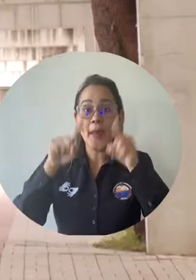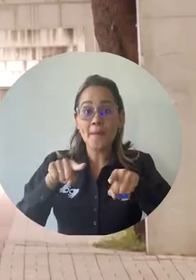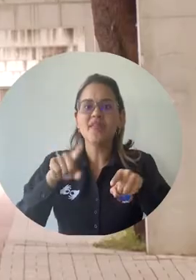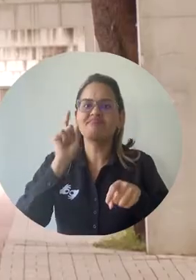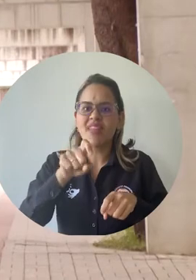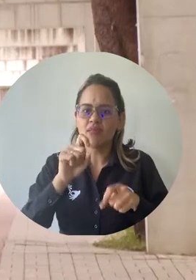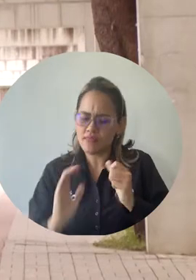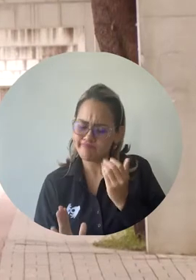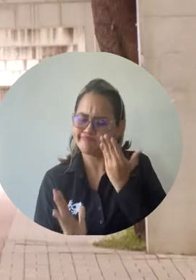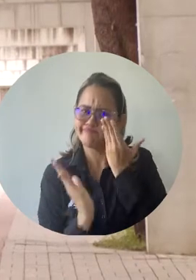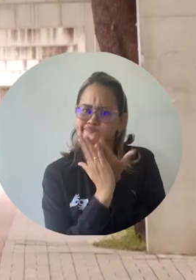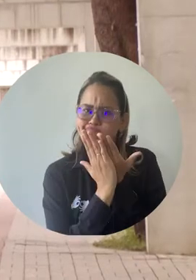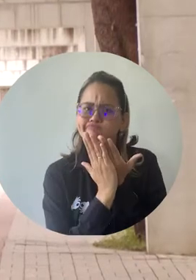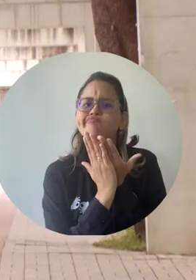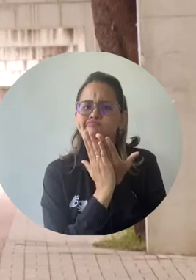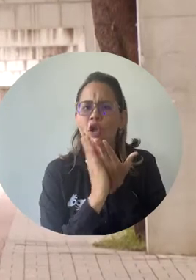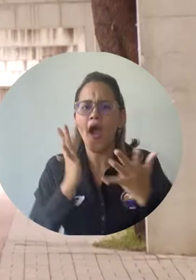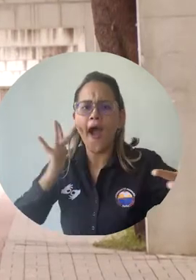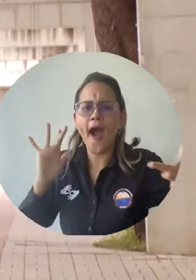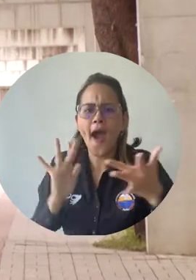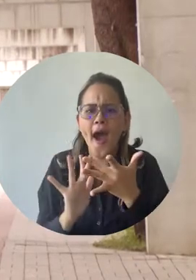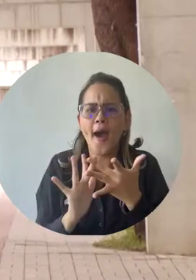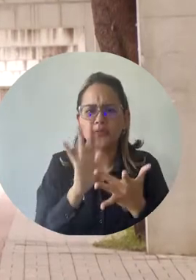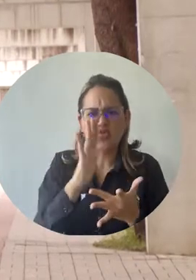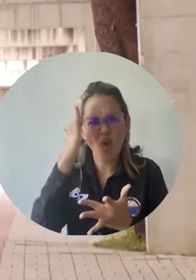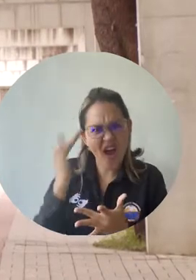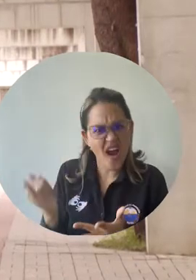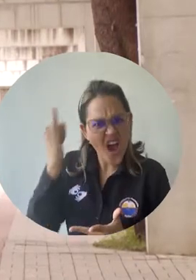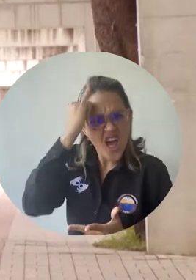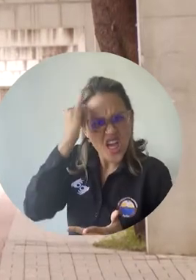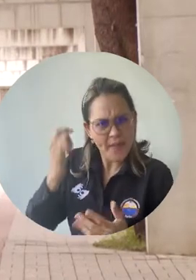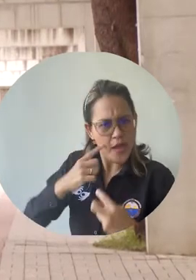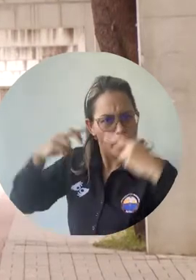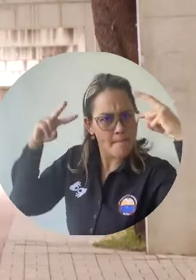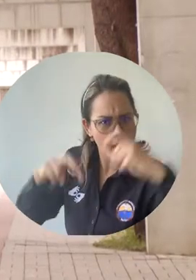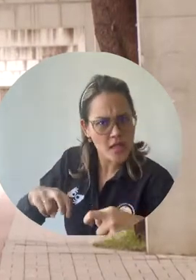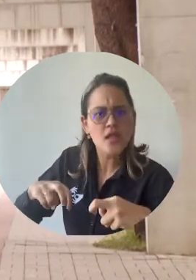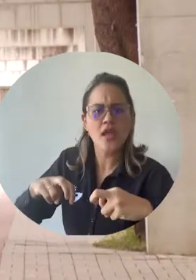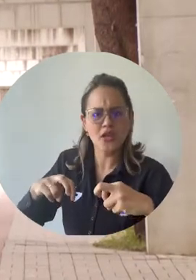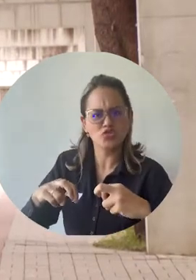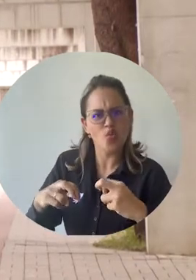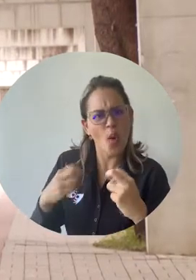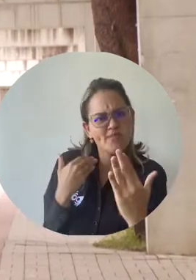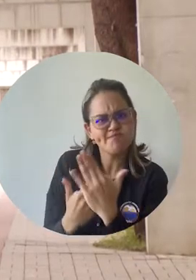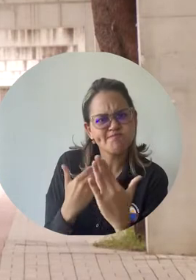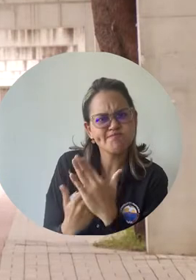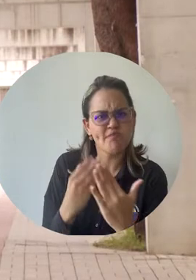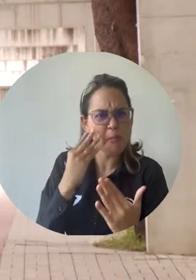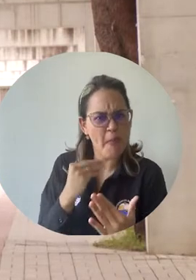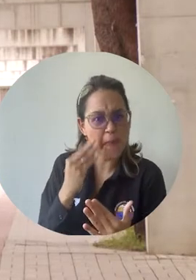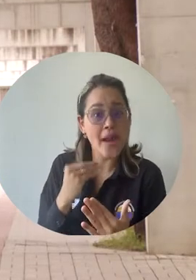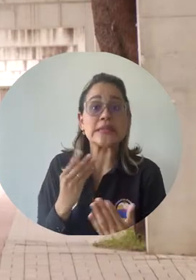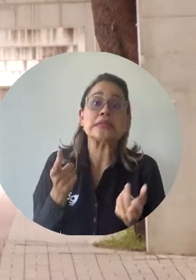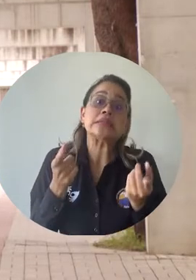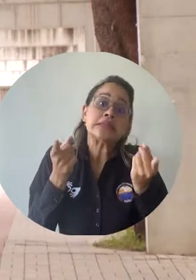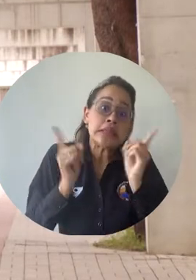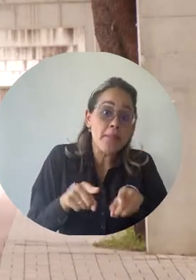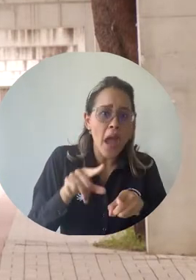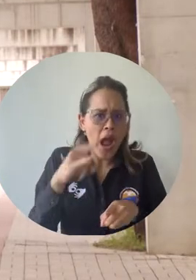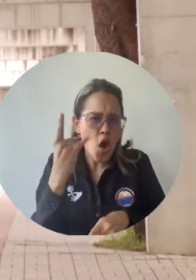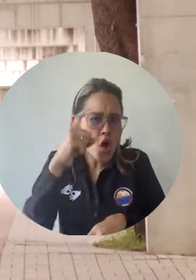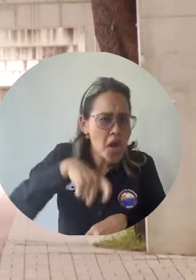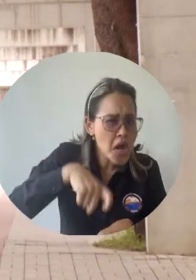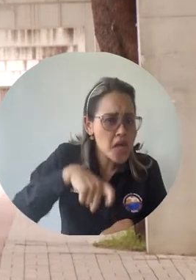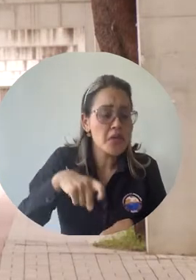Debes adjuntar los documentos que comprueban tu producción académica e investigativa de acuerdo con el perfil que elegiste y si es necesario,